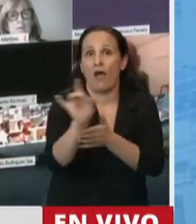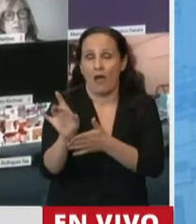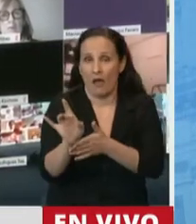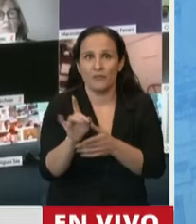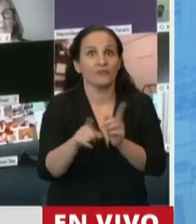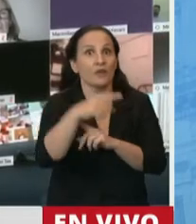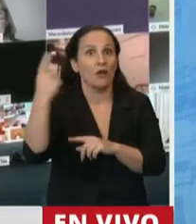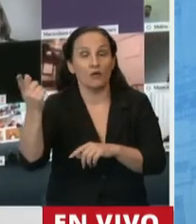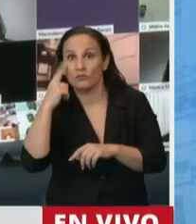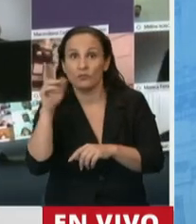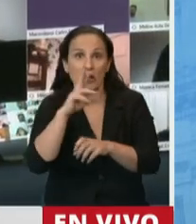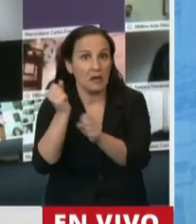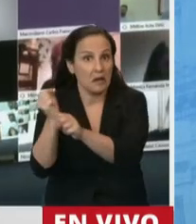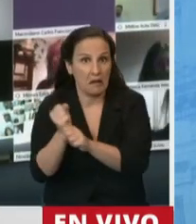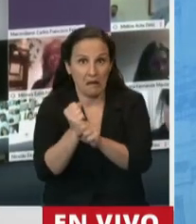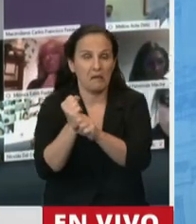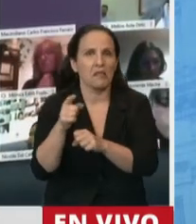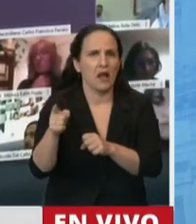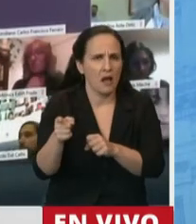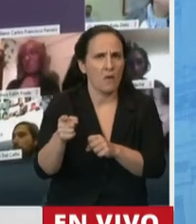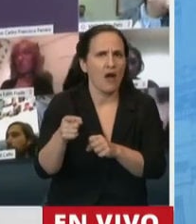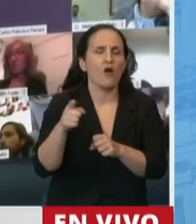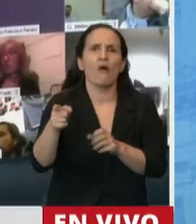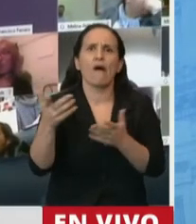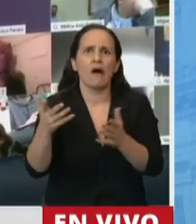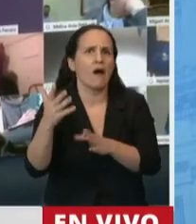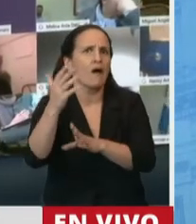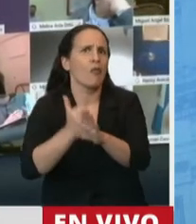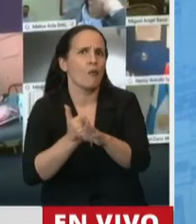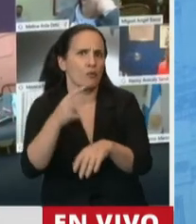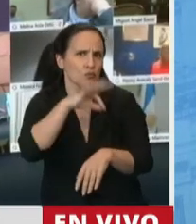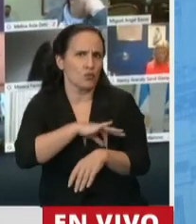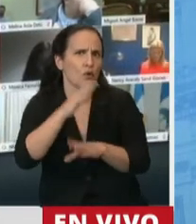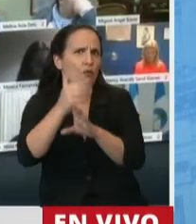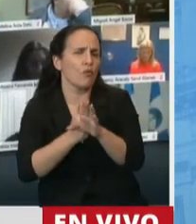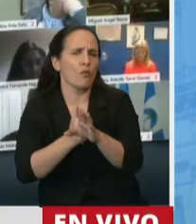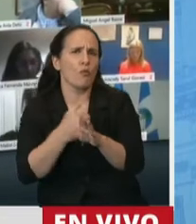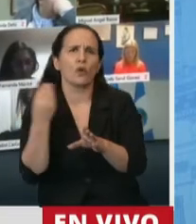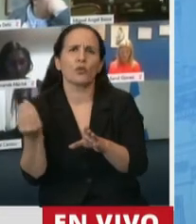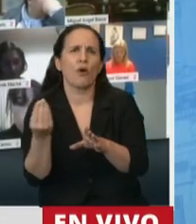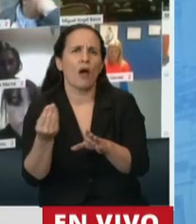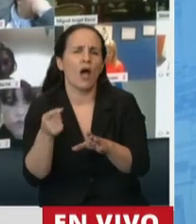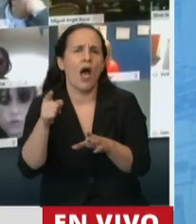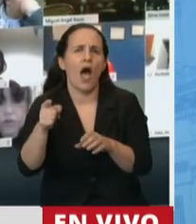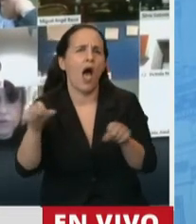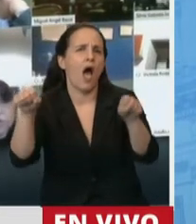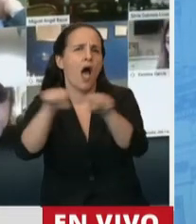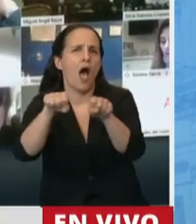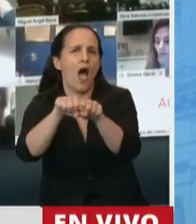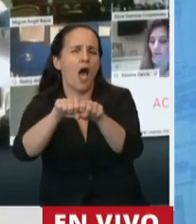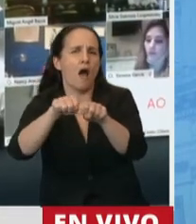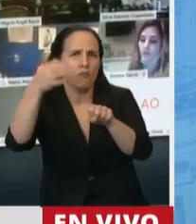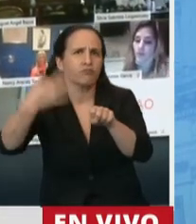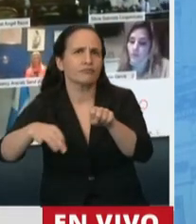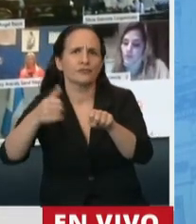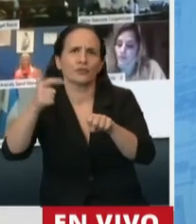trabajadores y trabajadoras han visto cómo les han descontado parte de su salario por no tener la